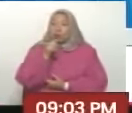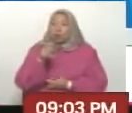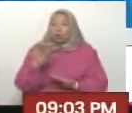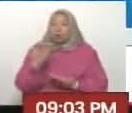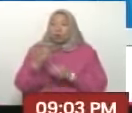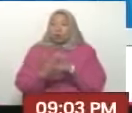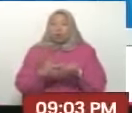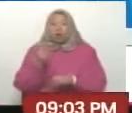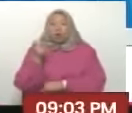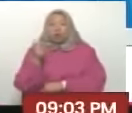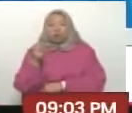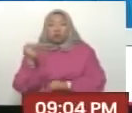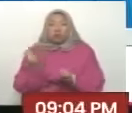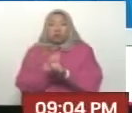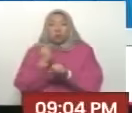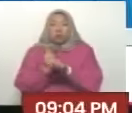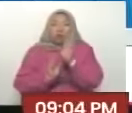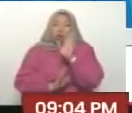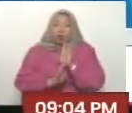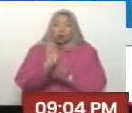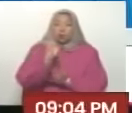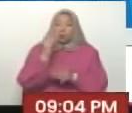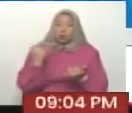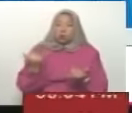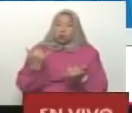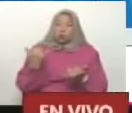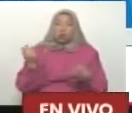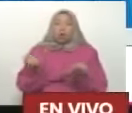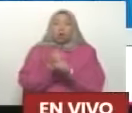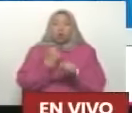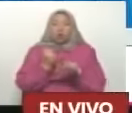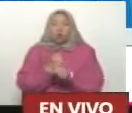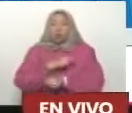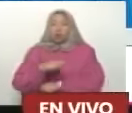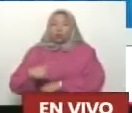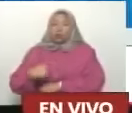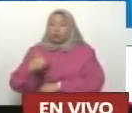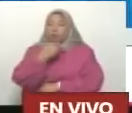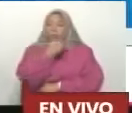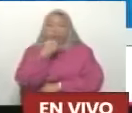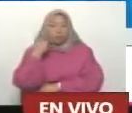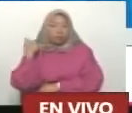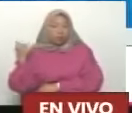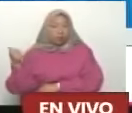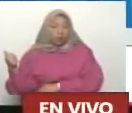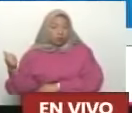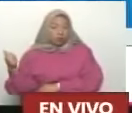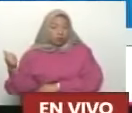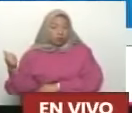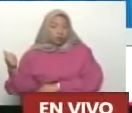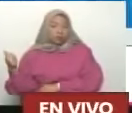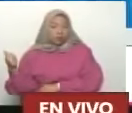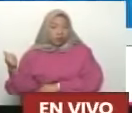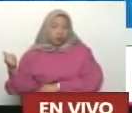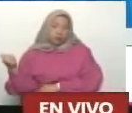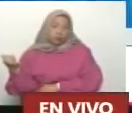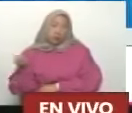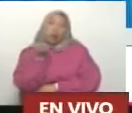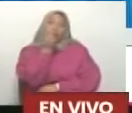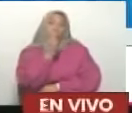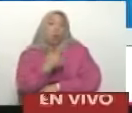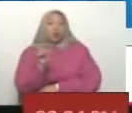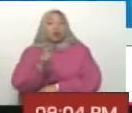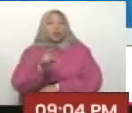haya que recuperar. Para seguir avanzando en estabilizar, mejorar. Un cambio bueno,